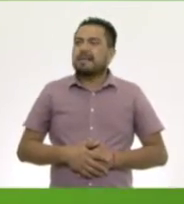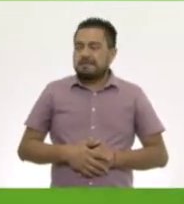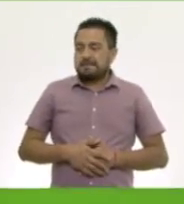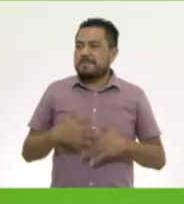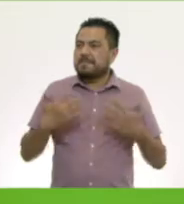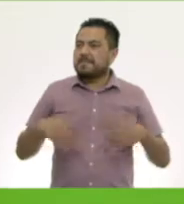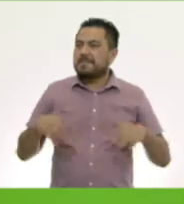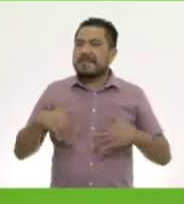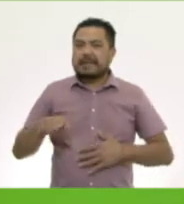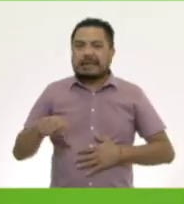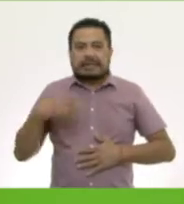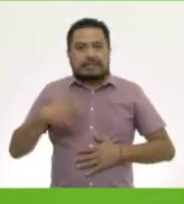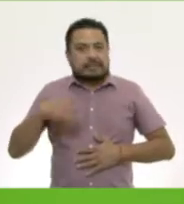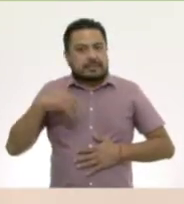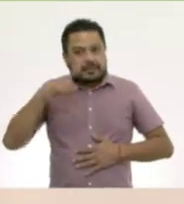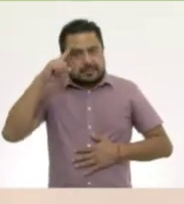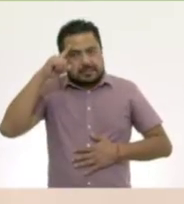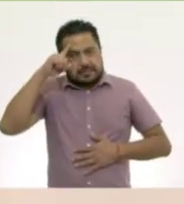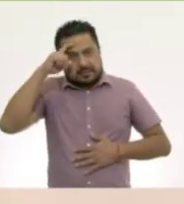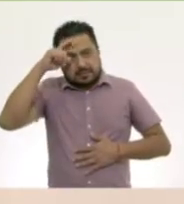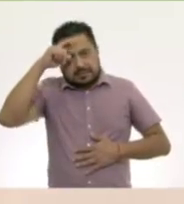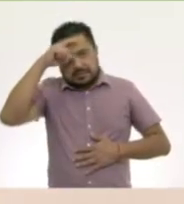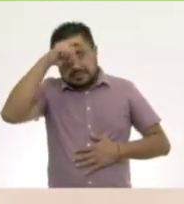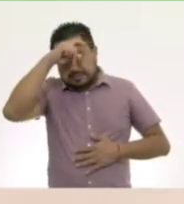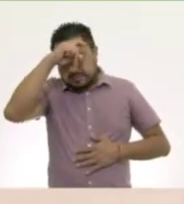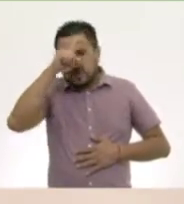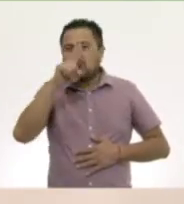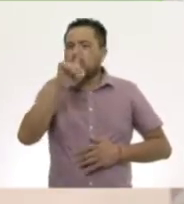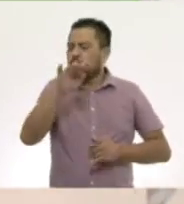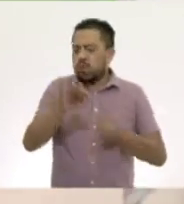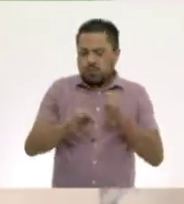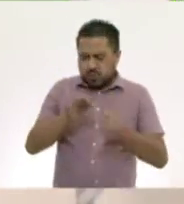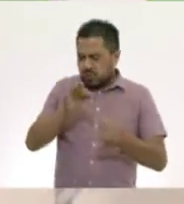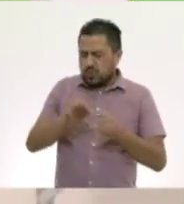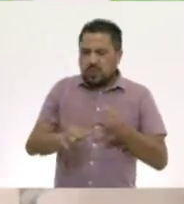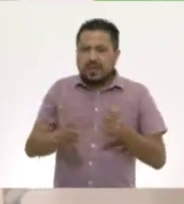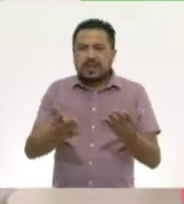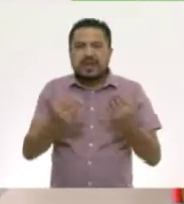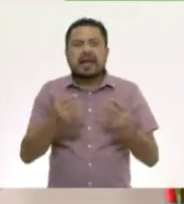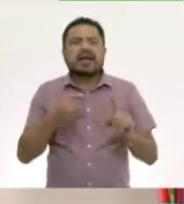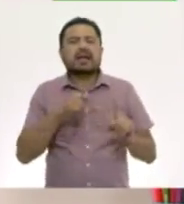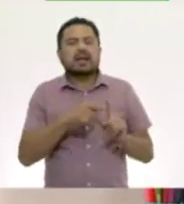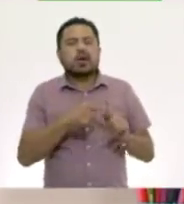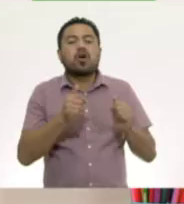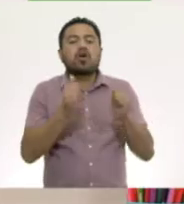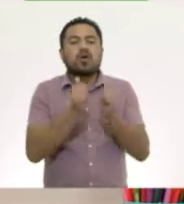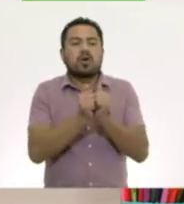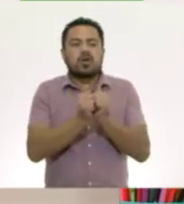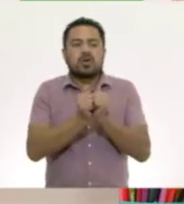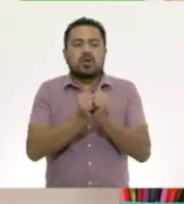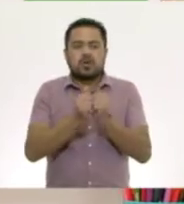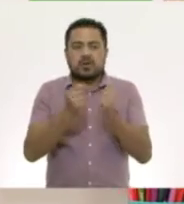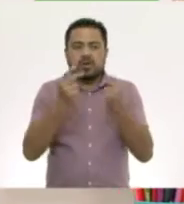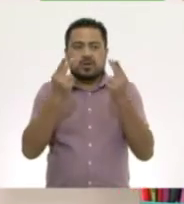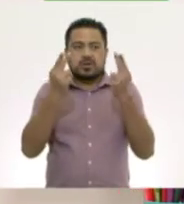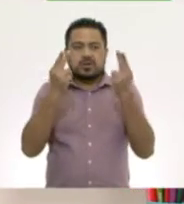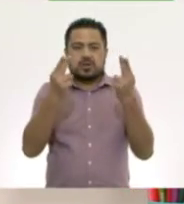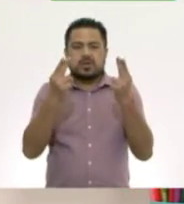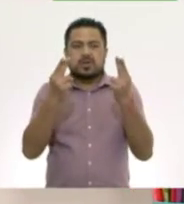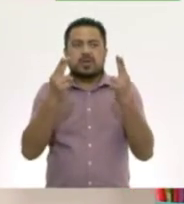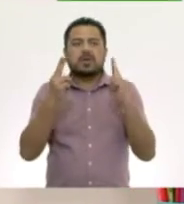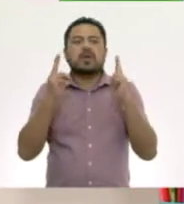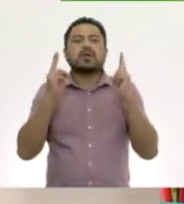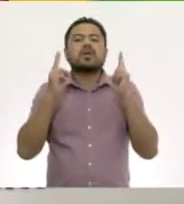Esto fue más complicado, ¿verdad? Hagamos una última. Esta vez será percutiendo con tu dedo índice y medio tus